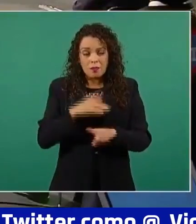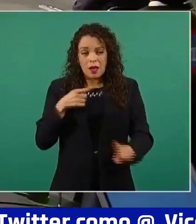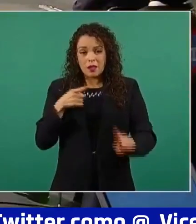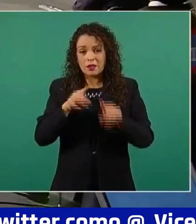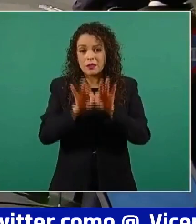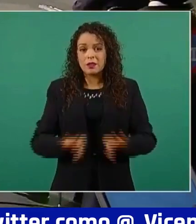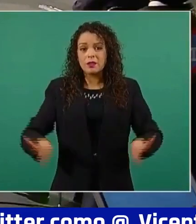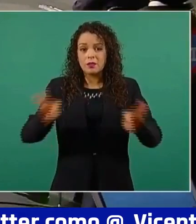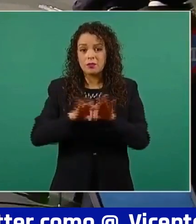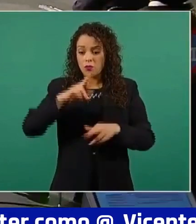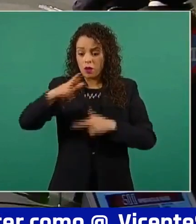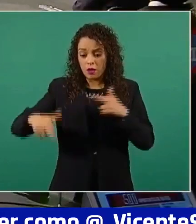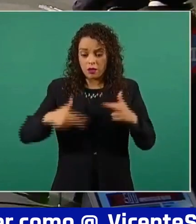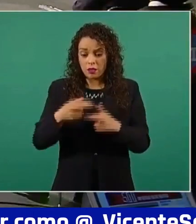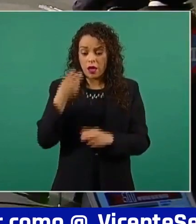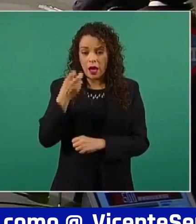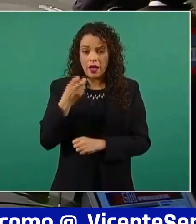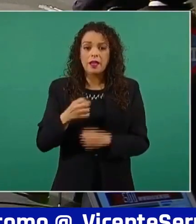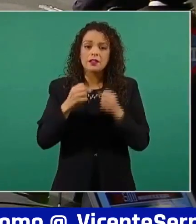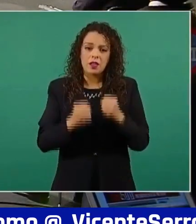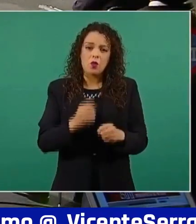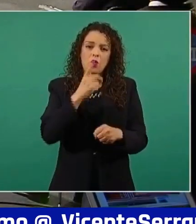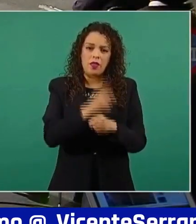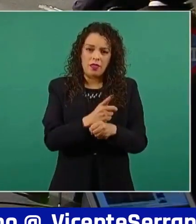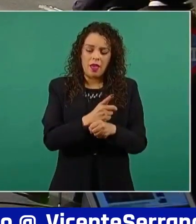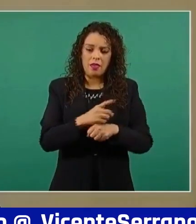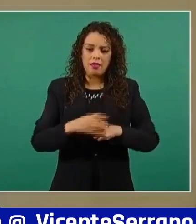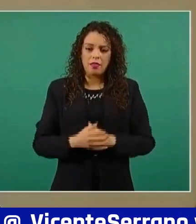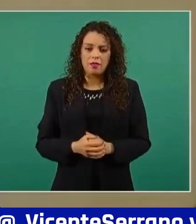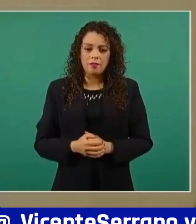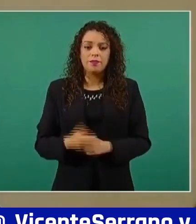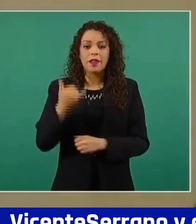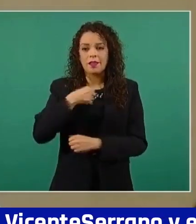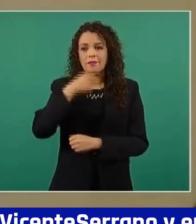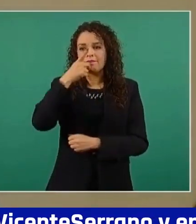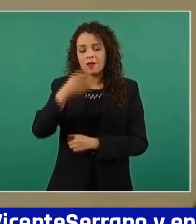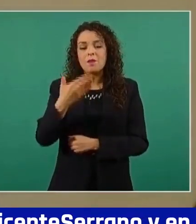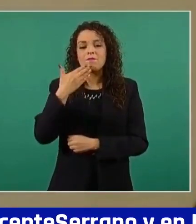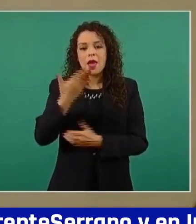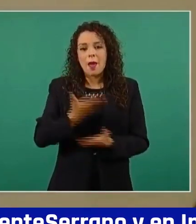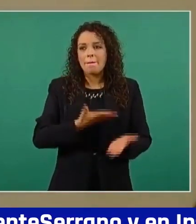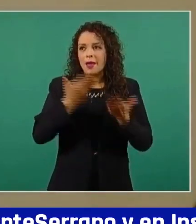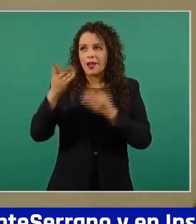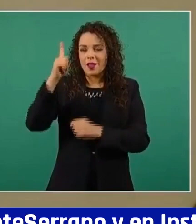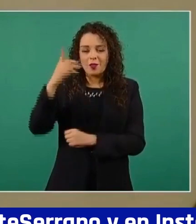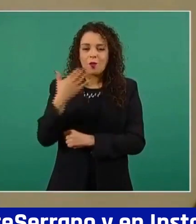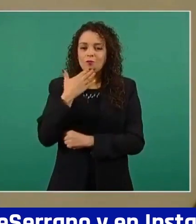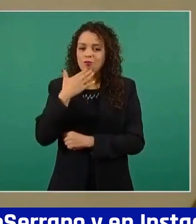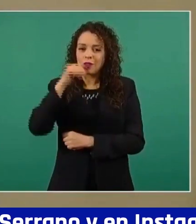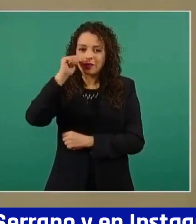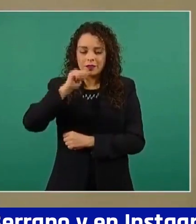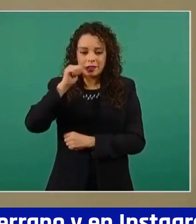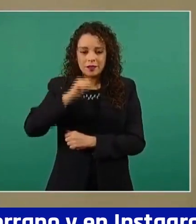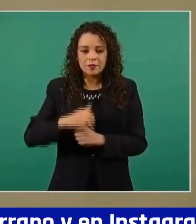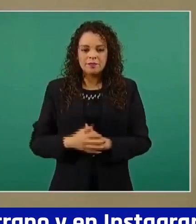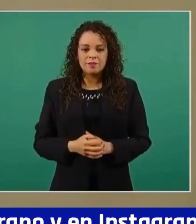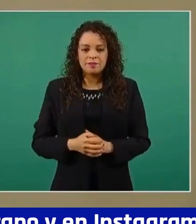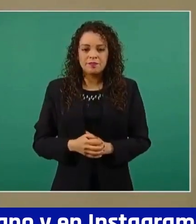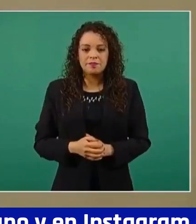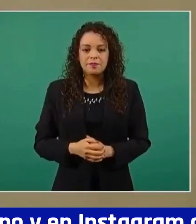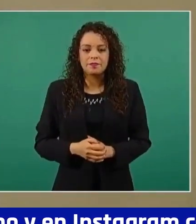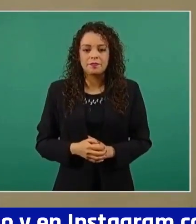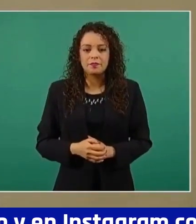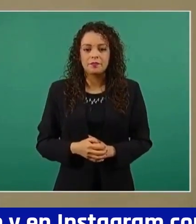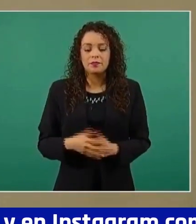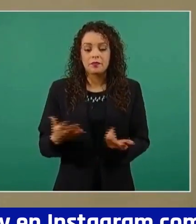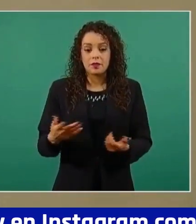esa región del Estado. Y decirle, señor presidente, que es muy bienvenido, como siempre, a Sonora. Tenemos una perspectiva, creo, muy favorable en